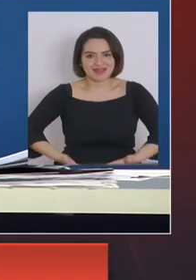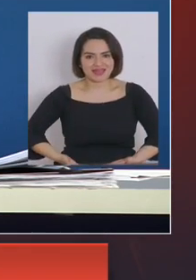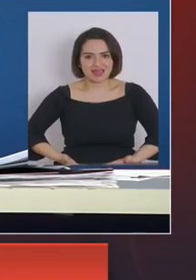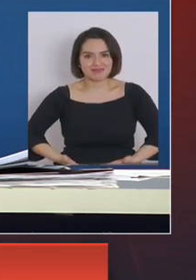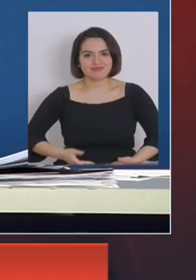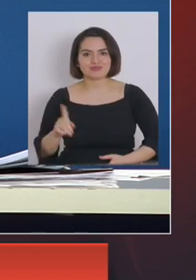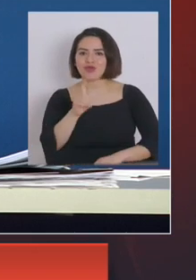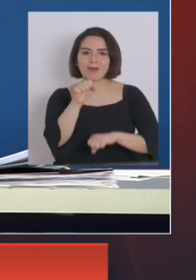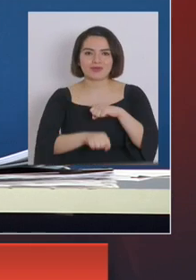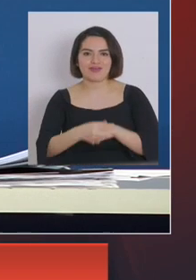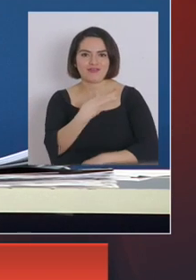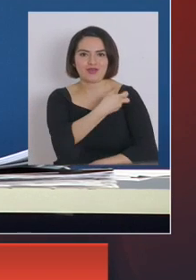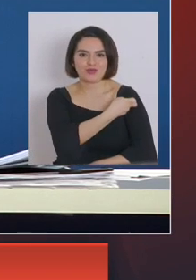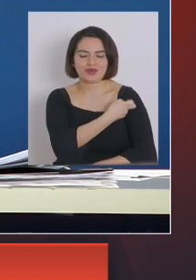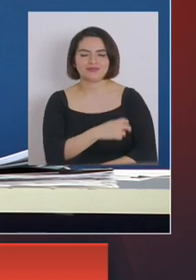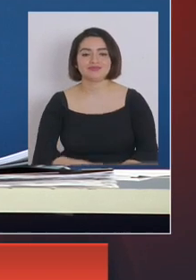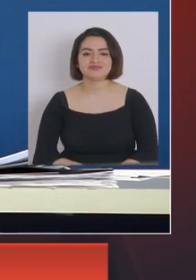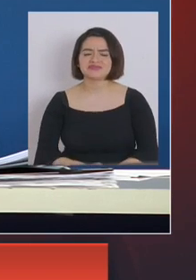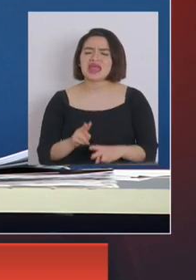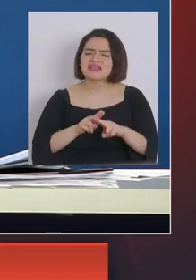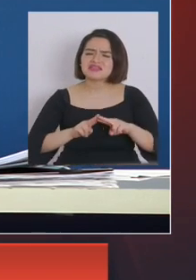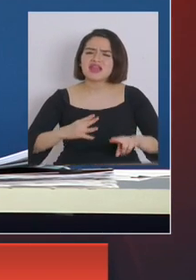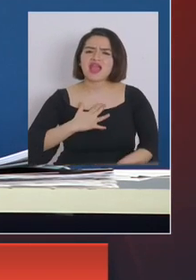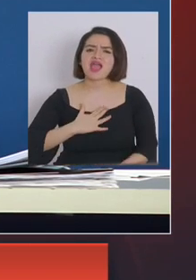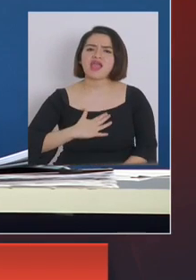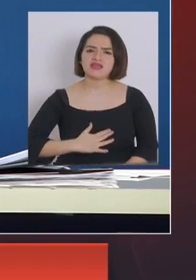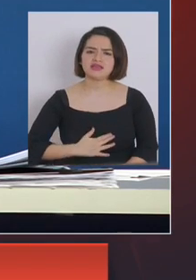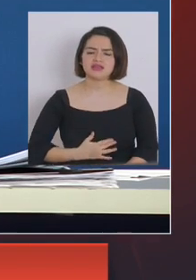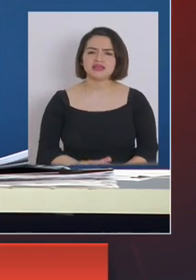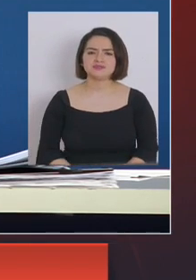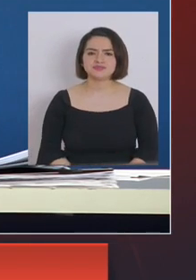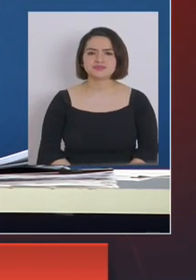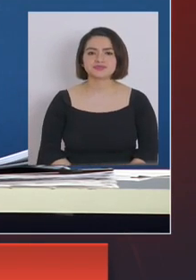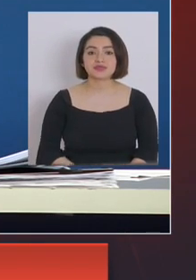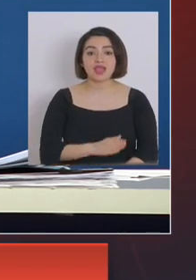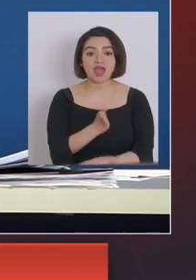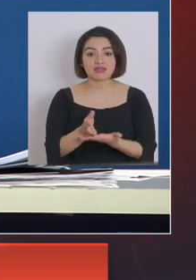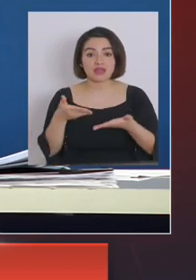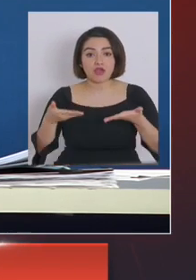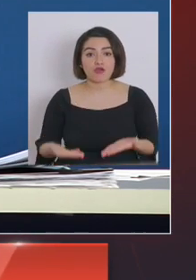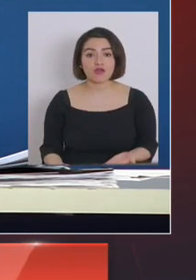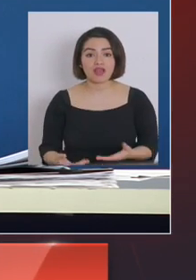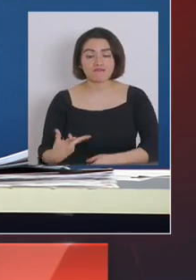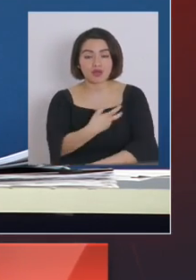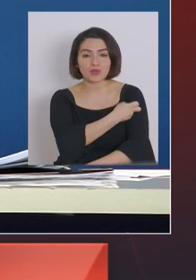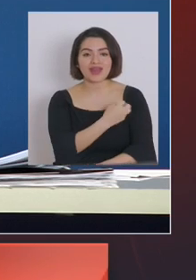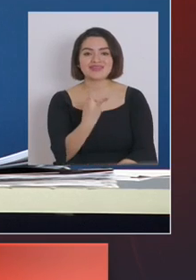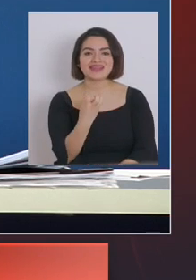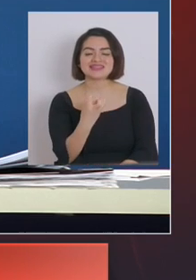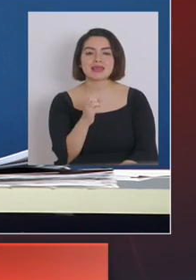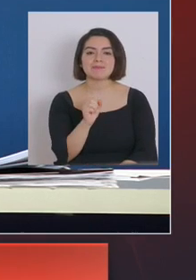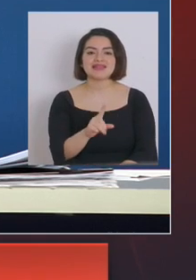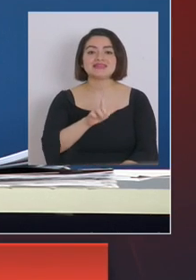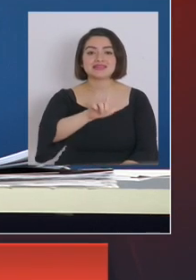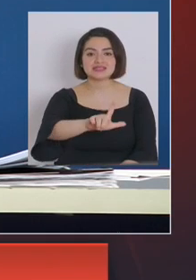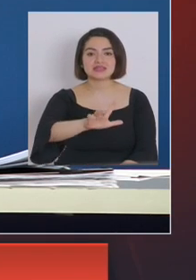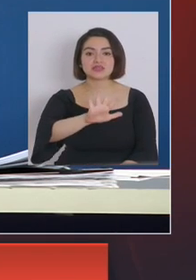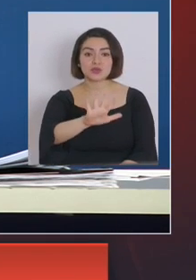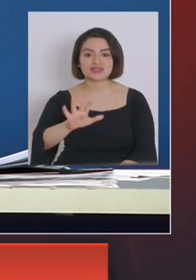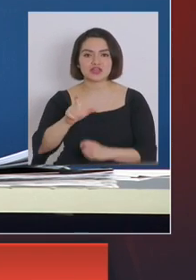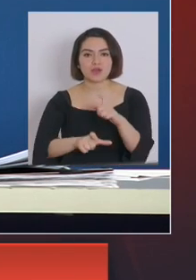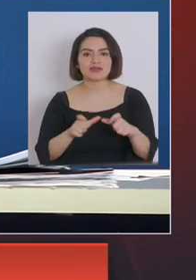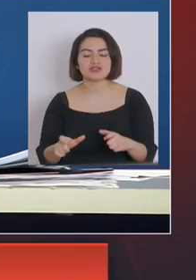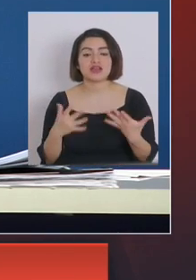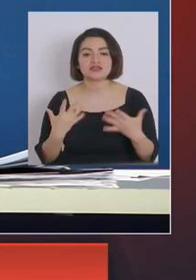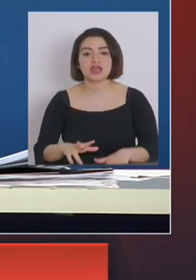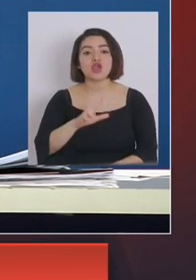que yo creo que hay que tener la tranquilidad suficiente hasta el momento se han vacunado 13.775 personas y ya